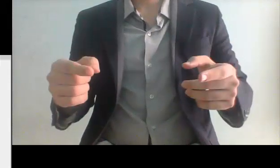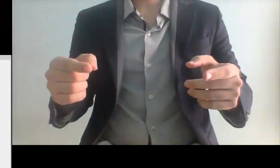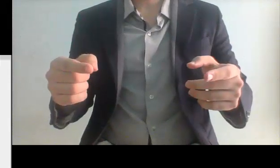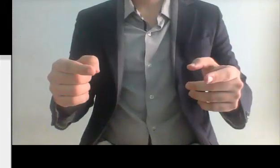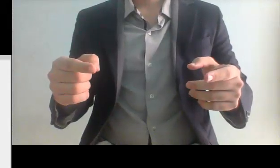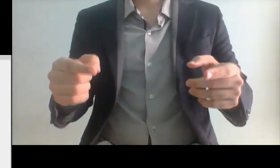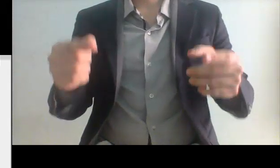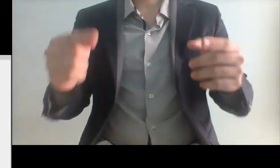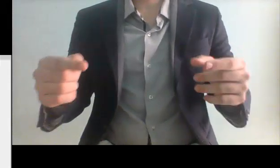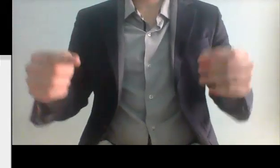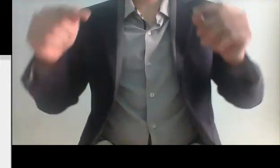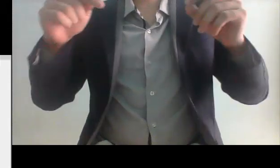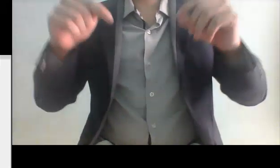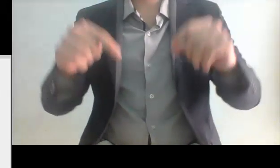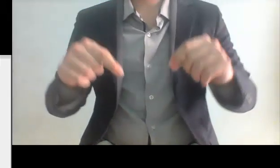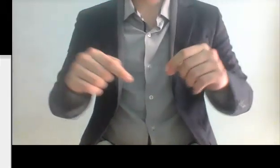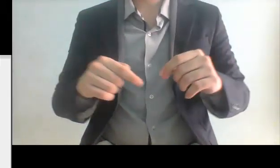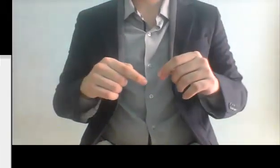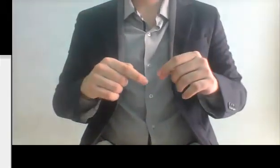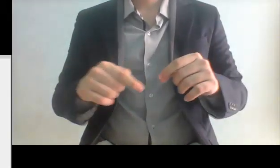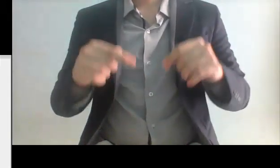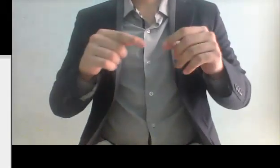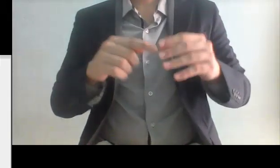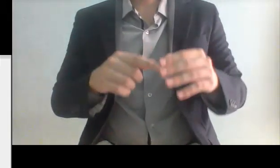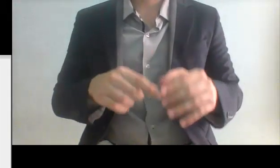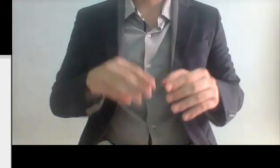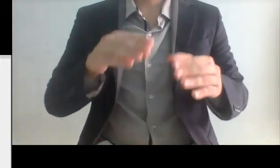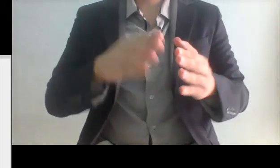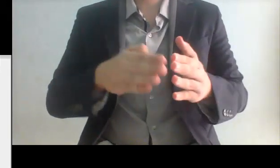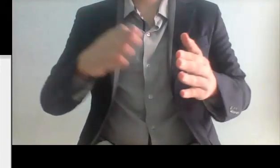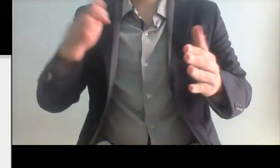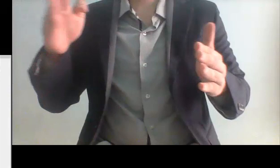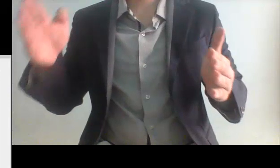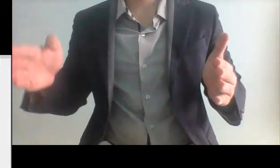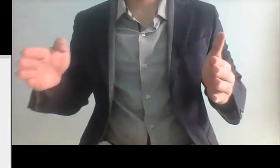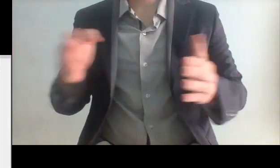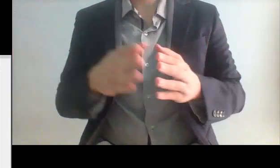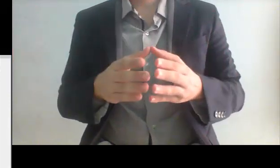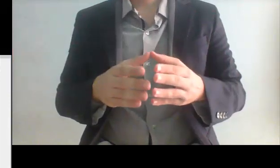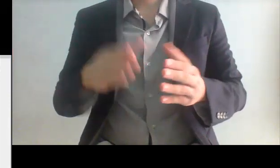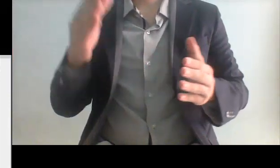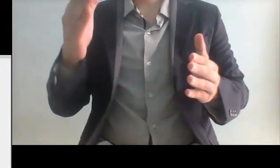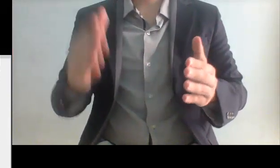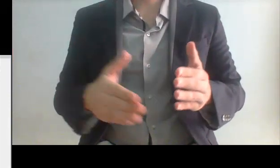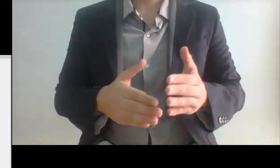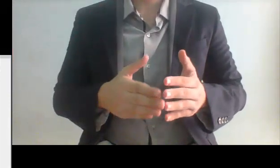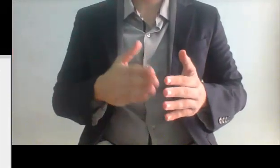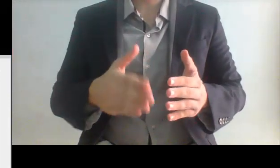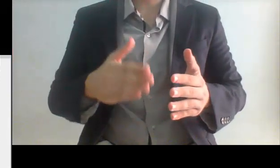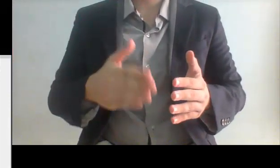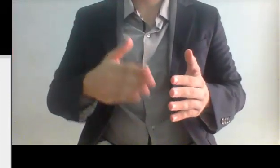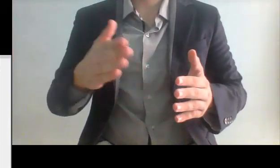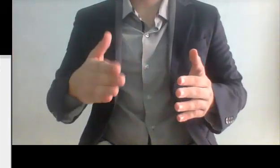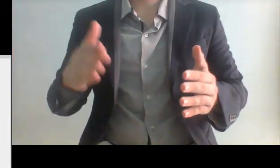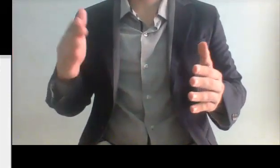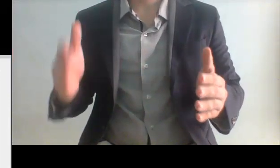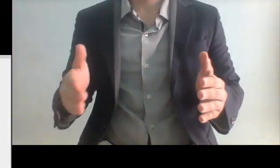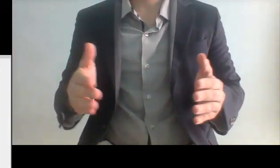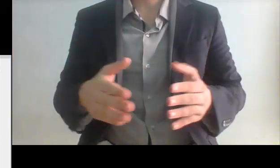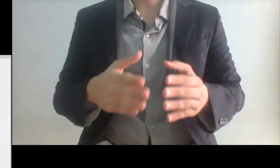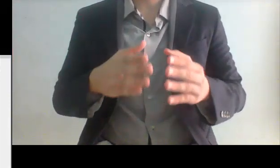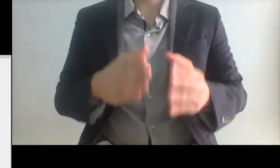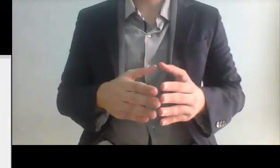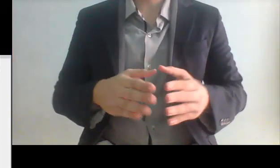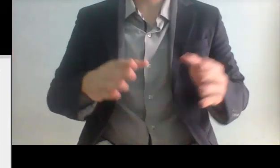recordemos que ya Lozoya está en suelo mexicano y me imagino que ya en esta semana que viene ya van a empezar a girar las primeras órdenes de